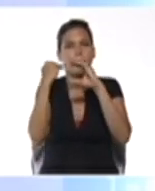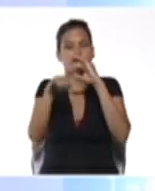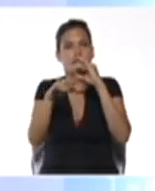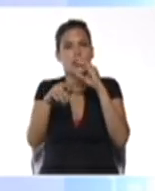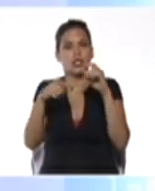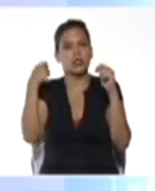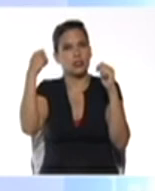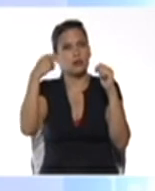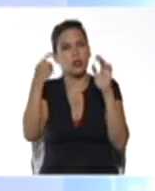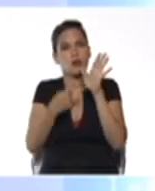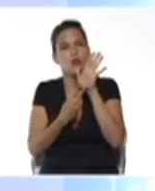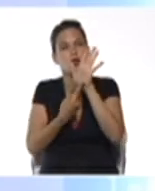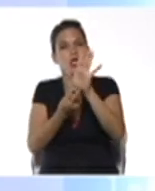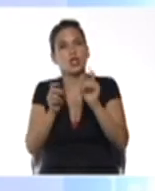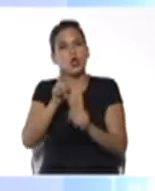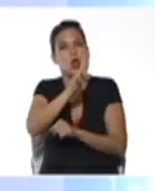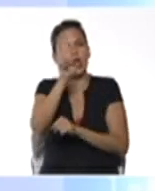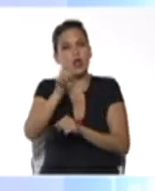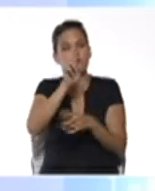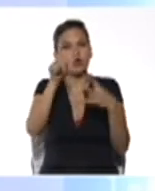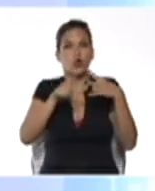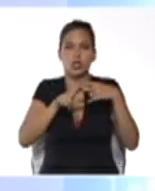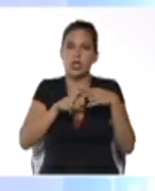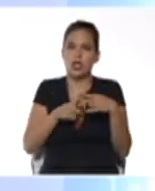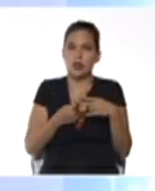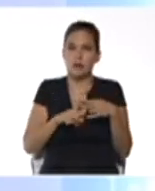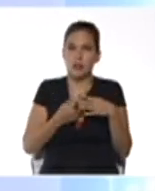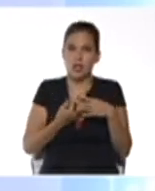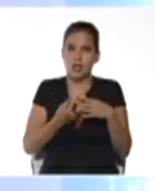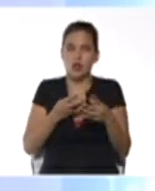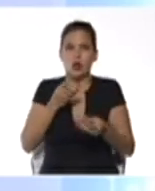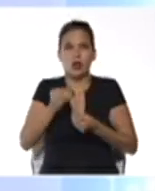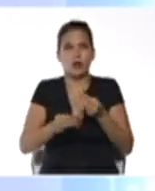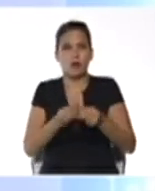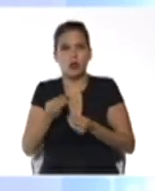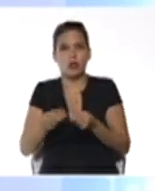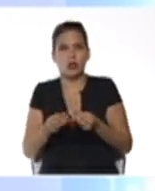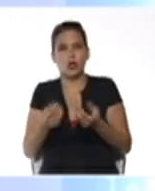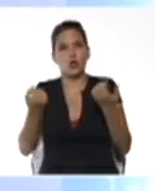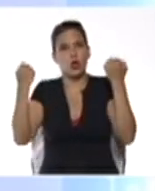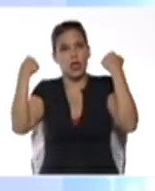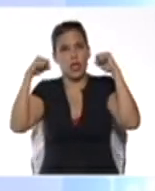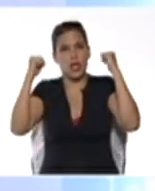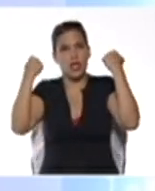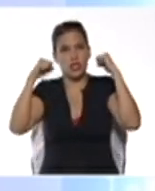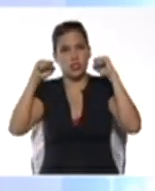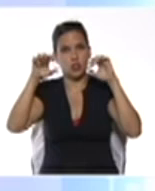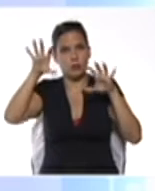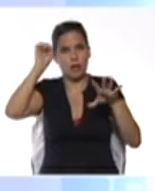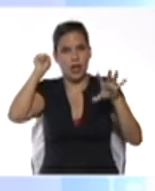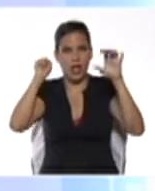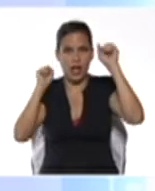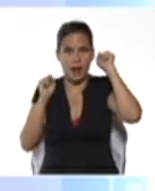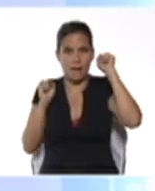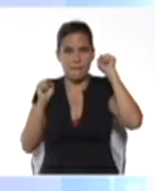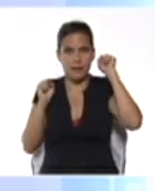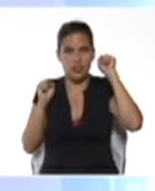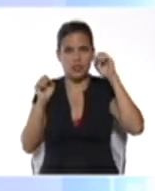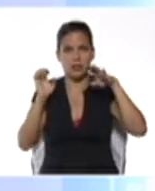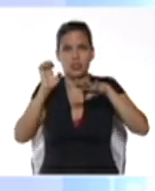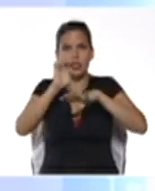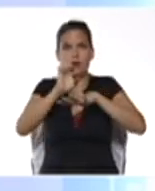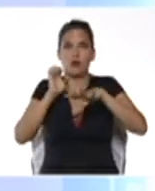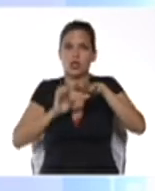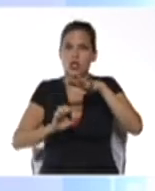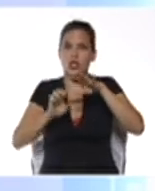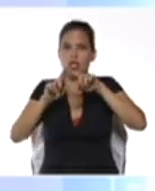material demostrándonos el uso de esta aplicación con la elaboración de unos ejercicios para aprender a determinar la ecuación de la